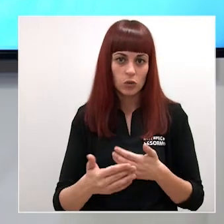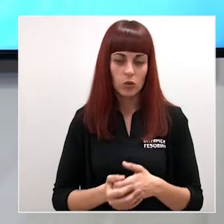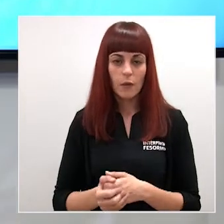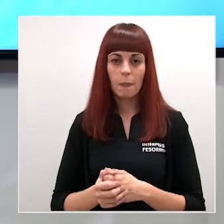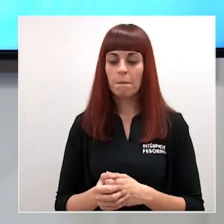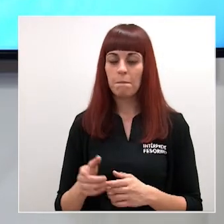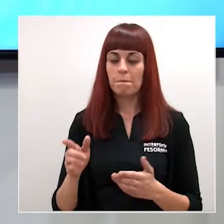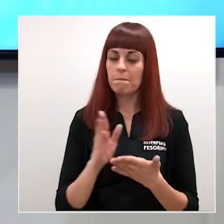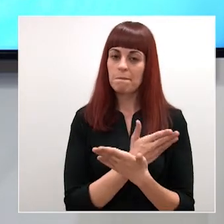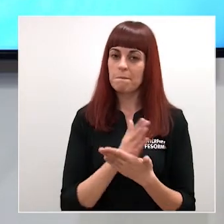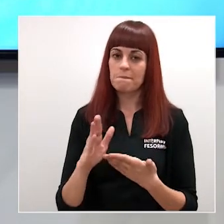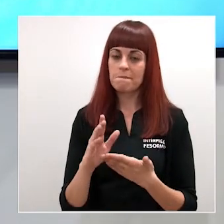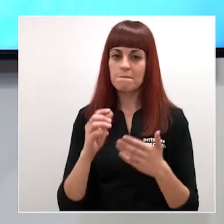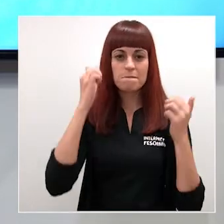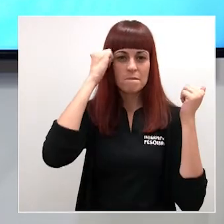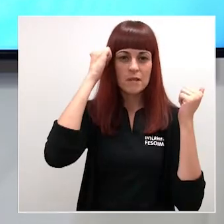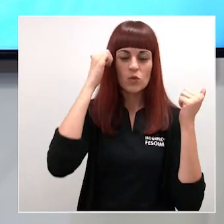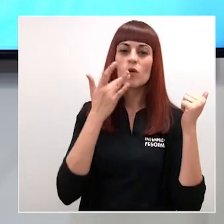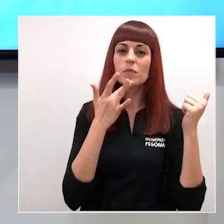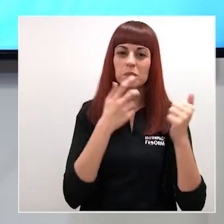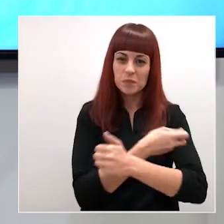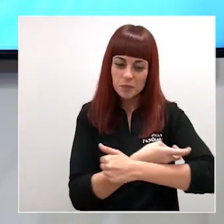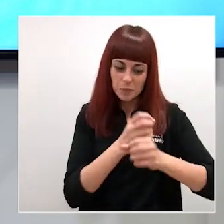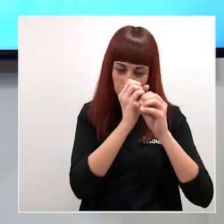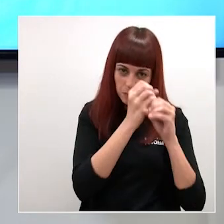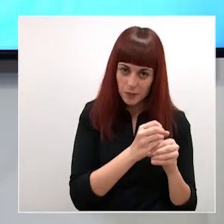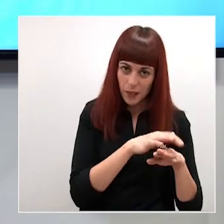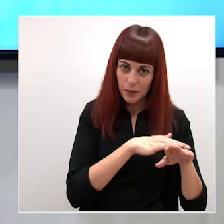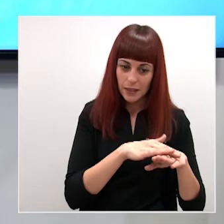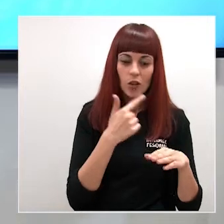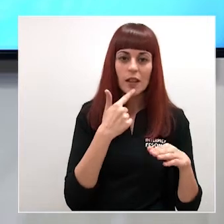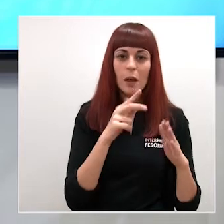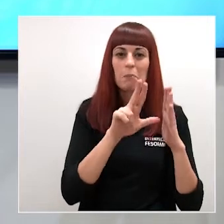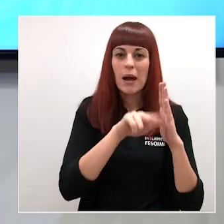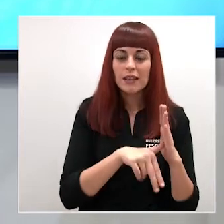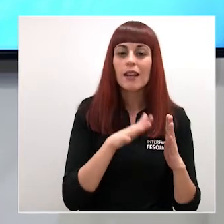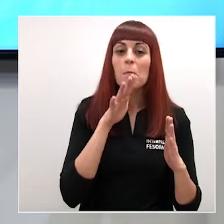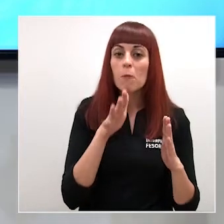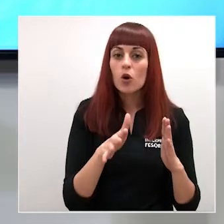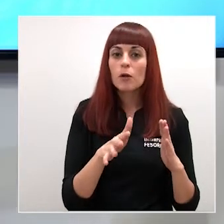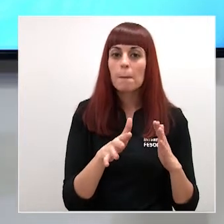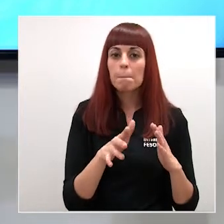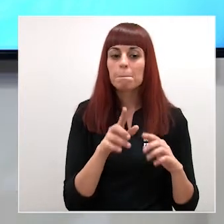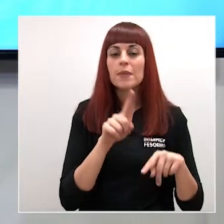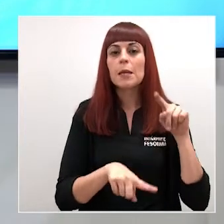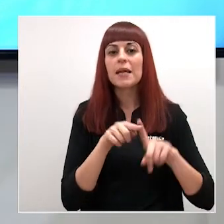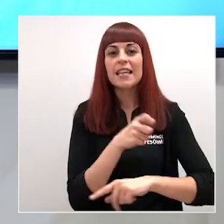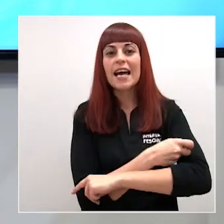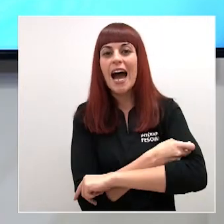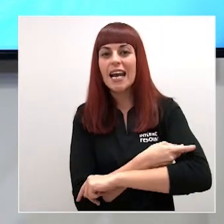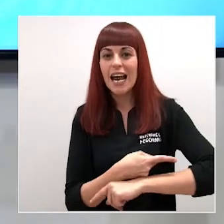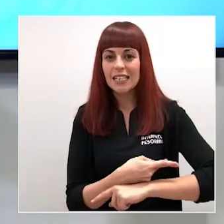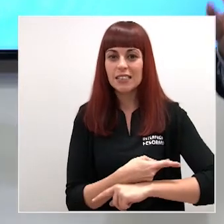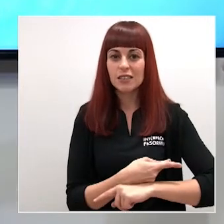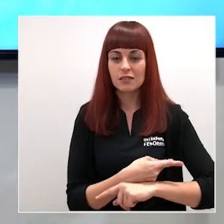las dos cosas el estudio de seroprovalencia que ha puesto el Ministerio se va a alargar más porque aparte van a hacer tres determinaciones analíticas en